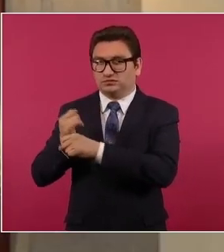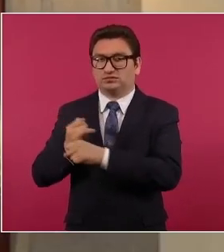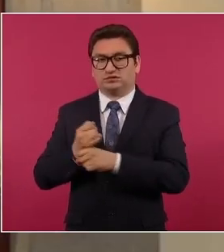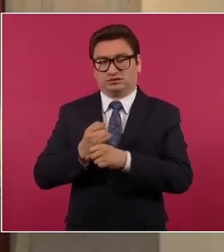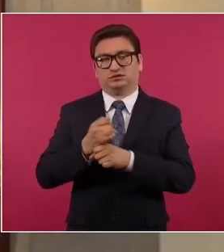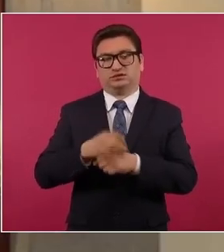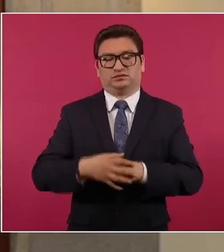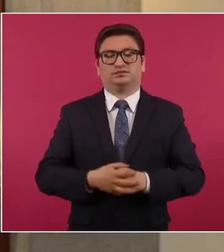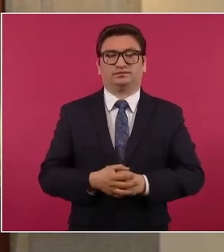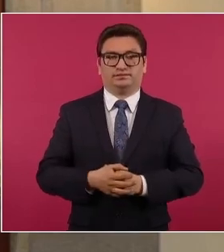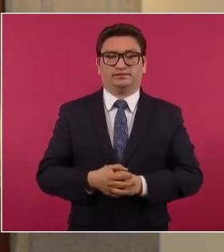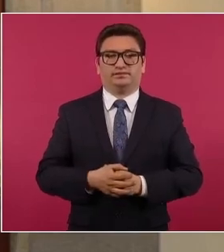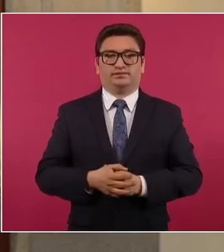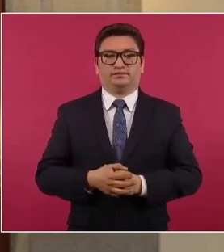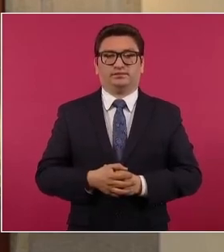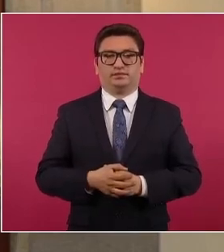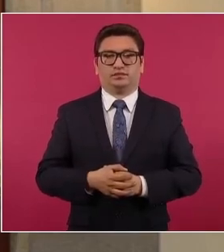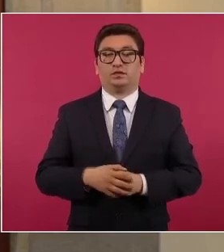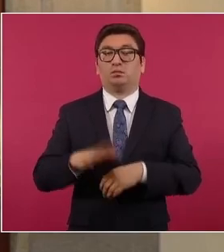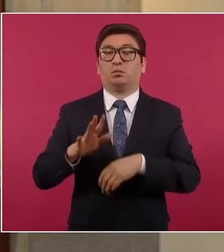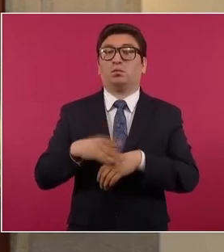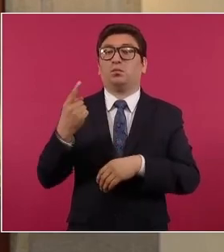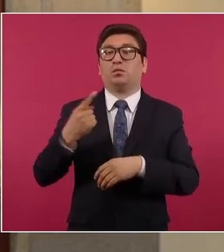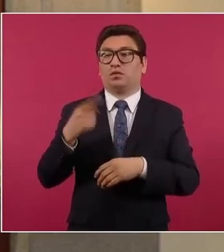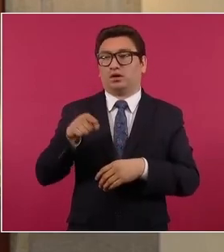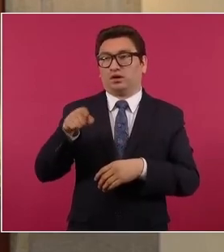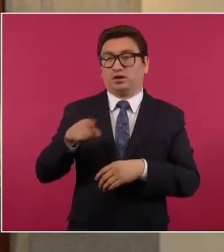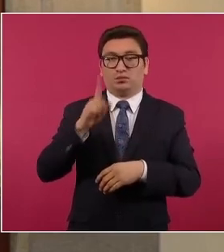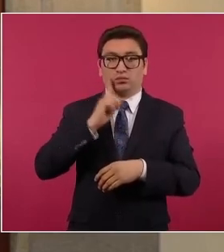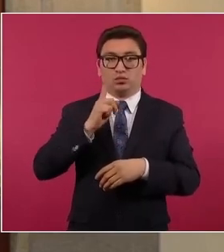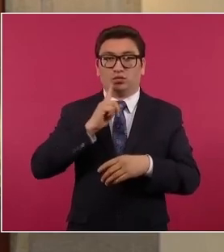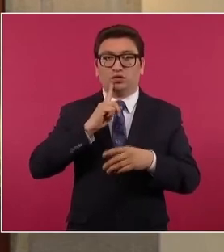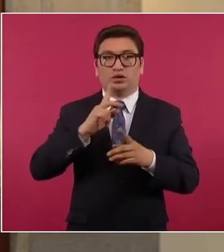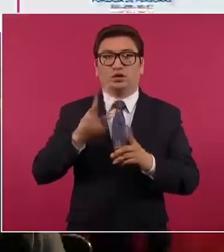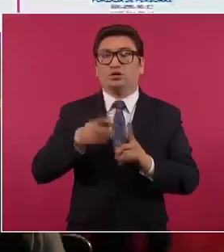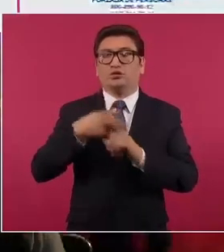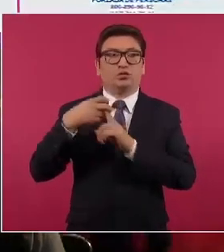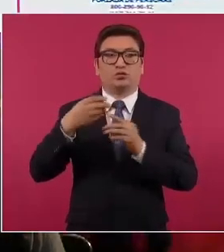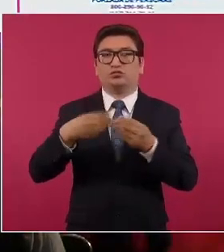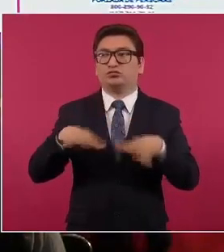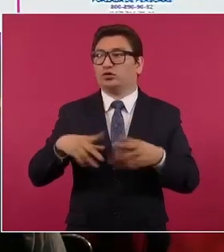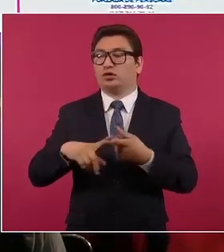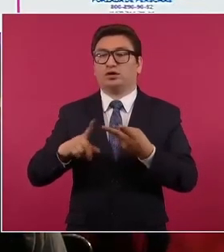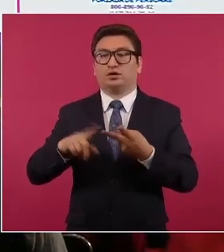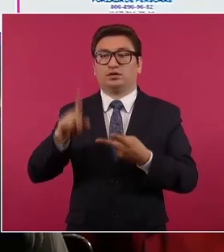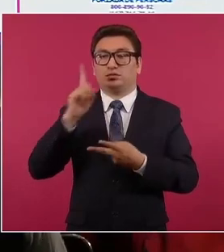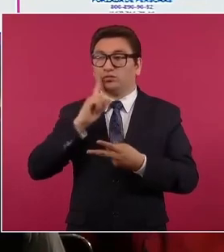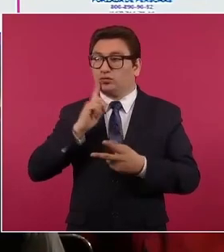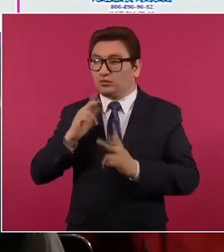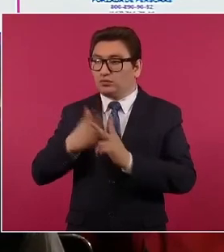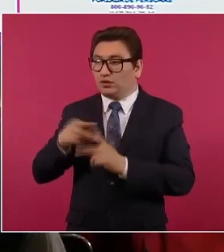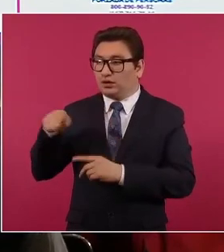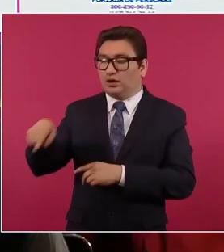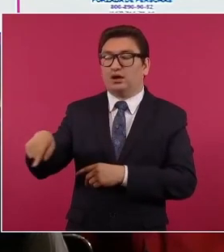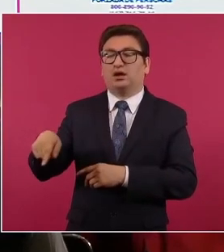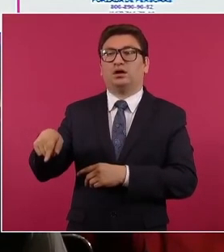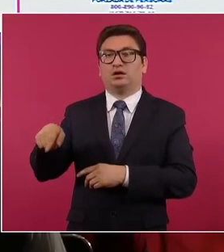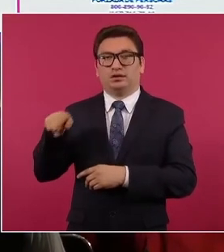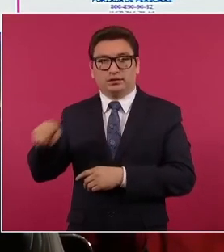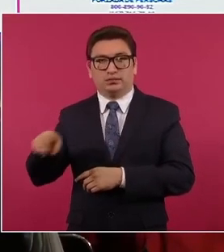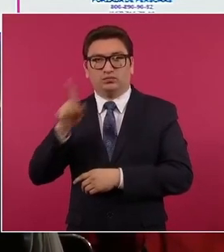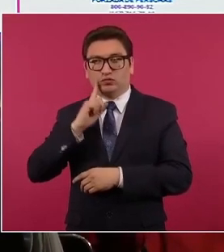de investigación por desaparición y una más por el feminicidio de la persona localizada